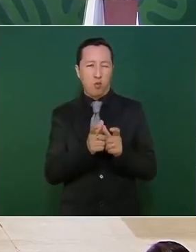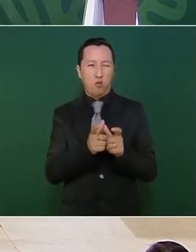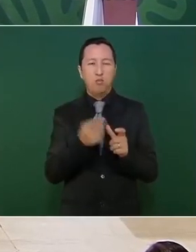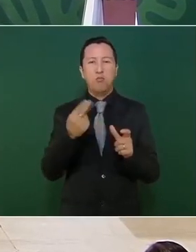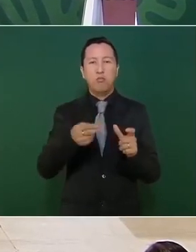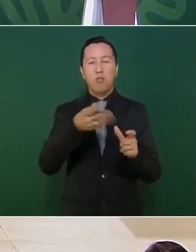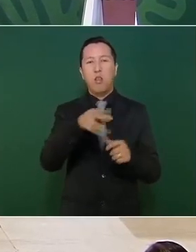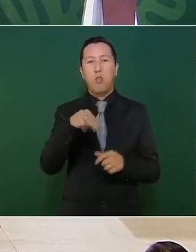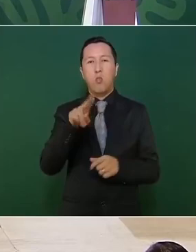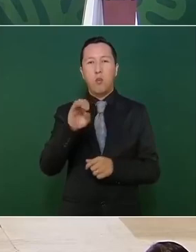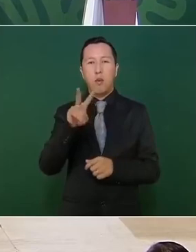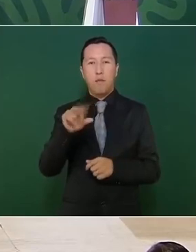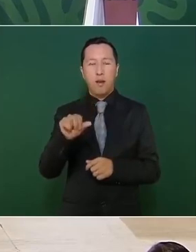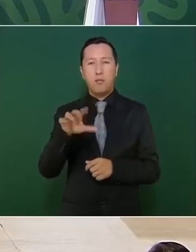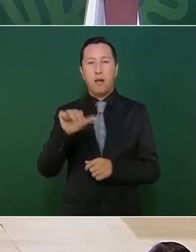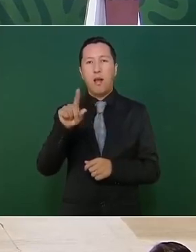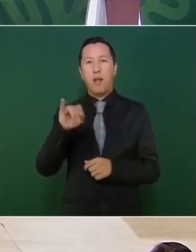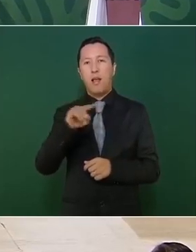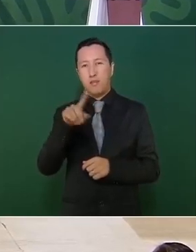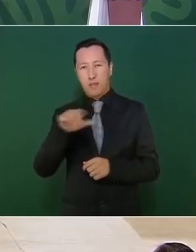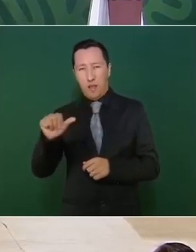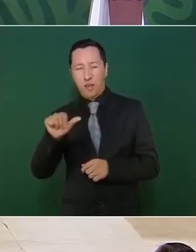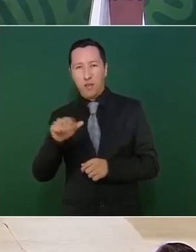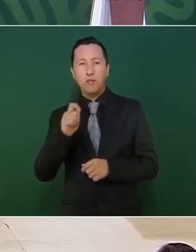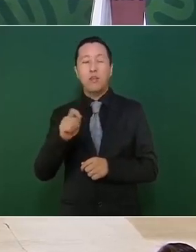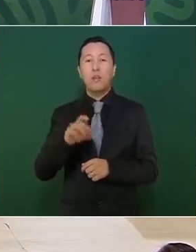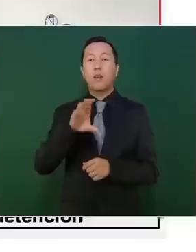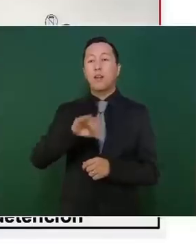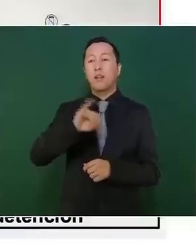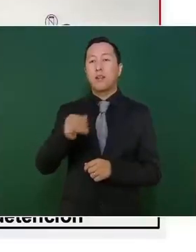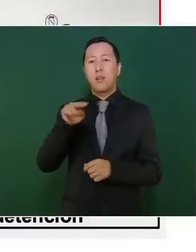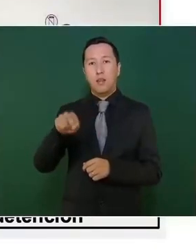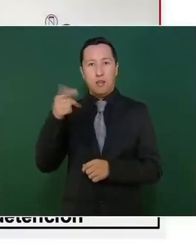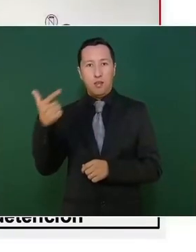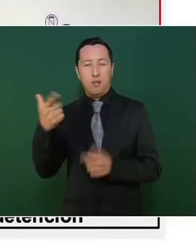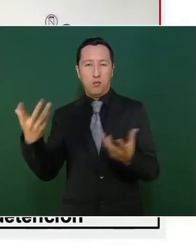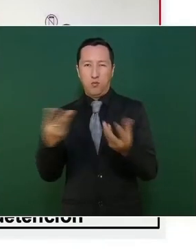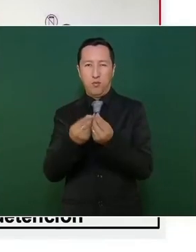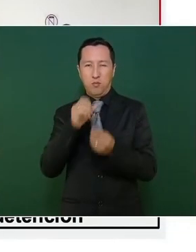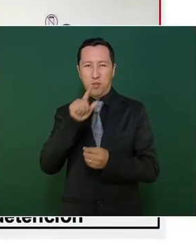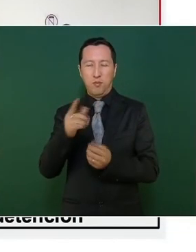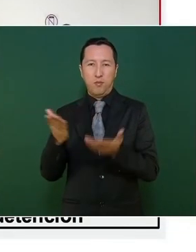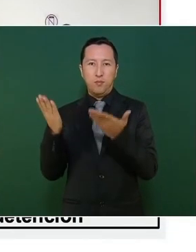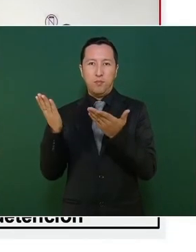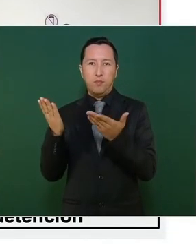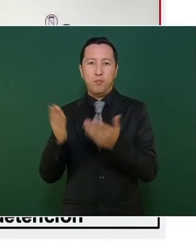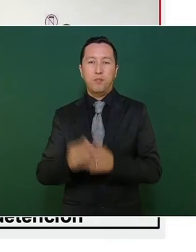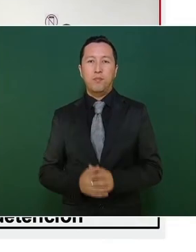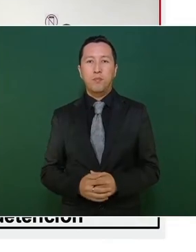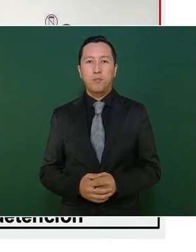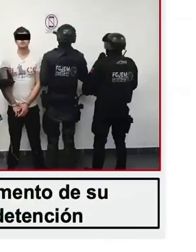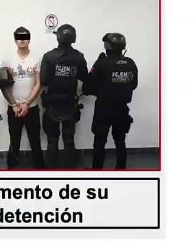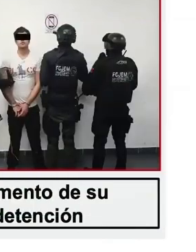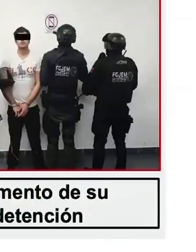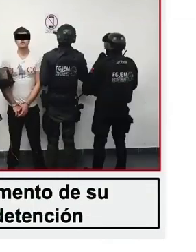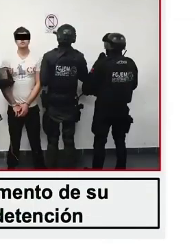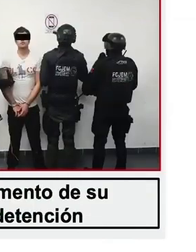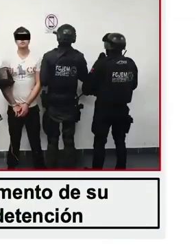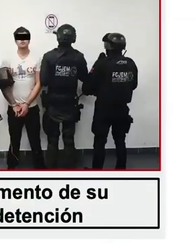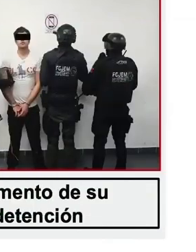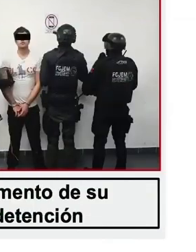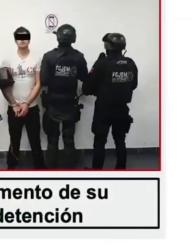está conformado por células del cártel Jalisco Nueva Generación y la Unión Tepito. Este sujeto